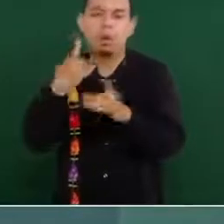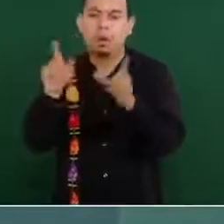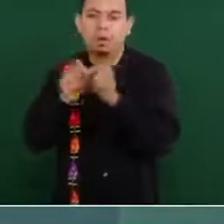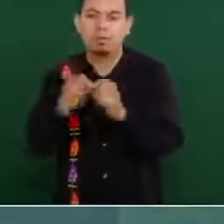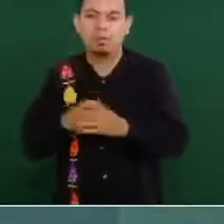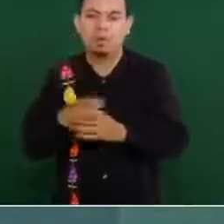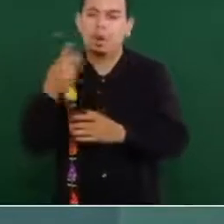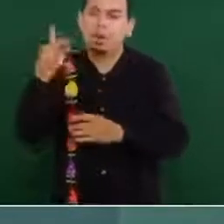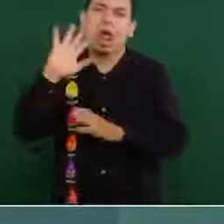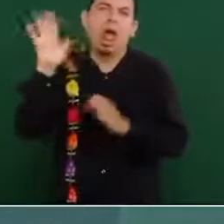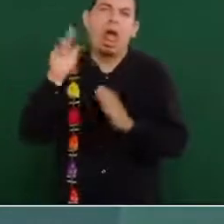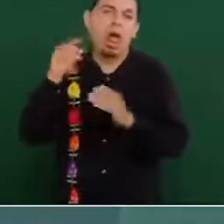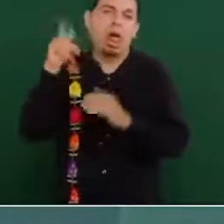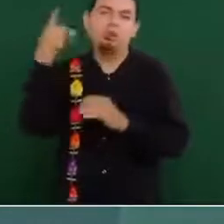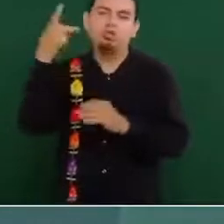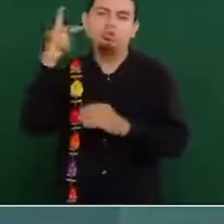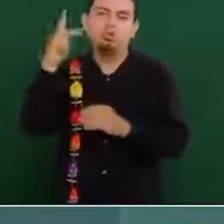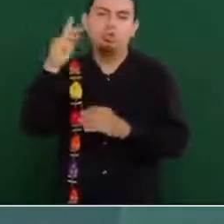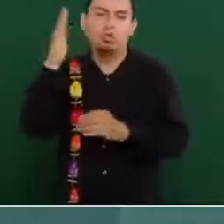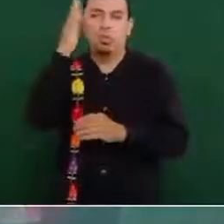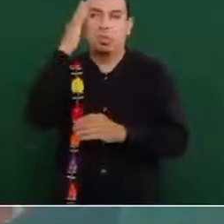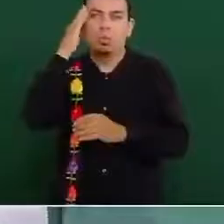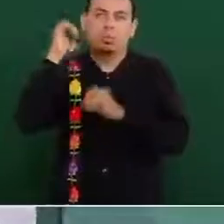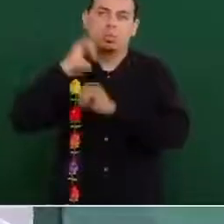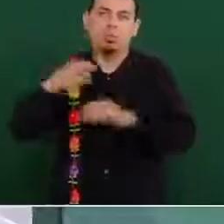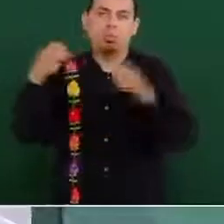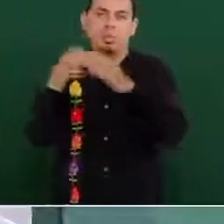Ese asunto de los de arriba, de la élite,